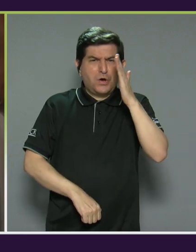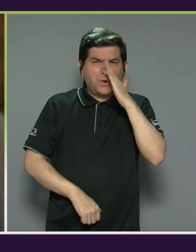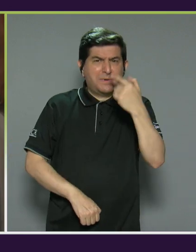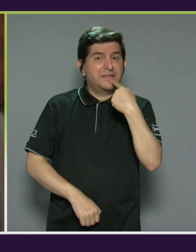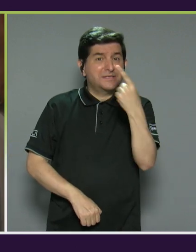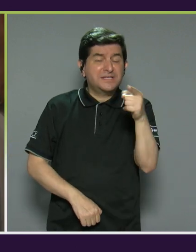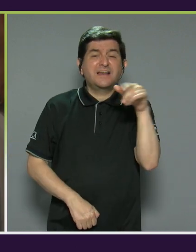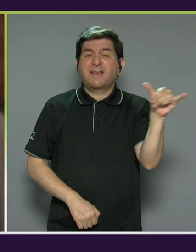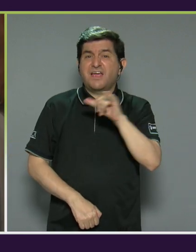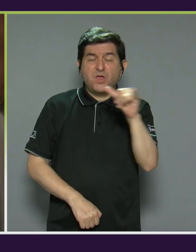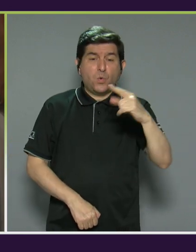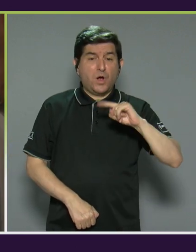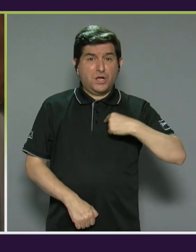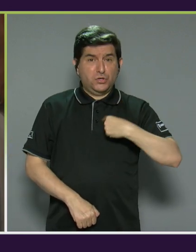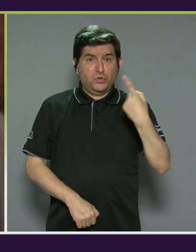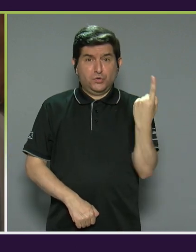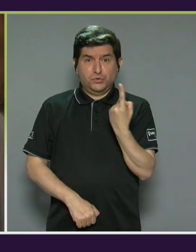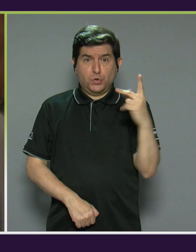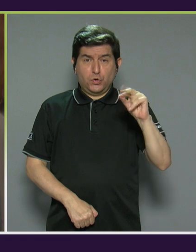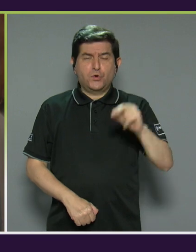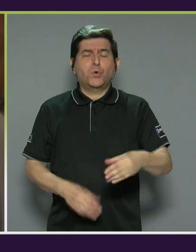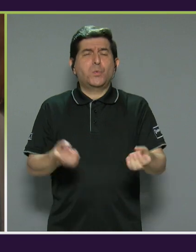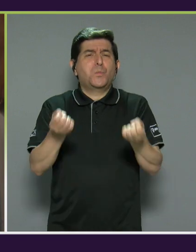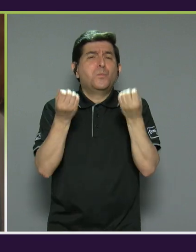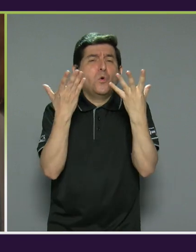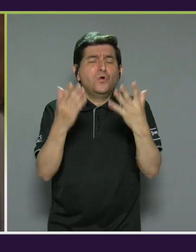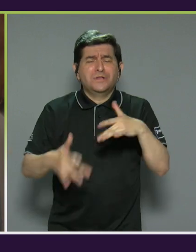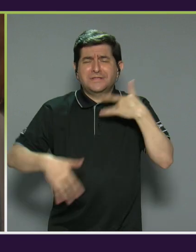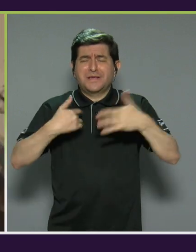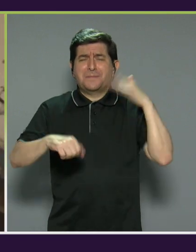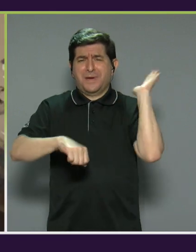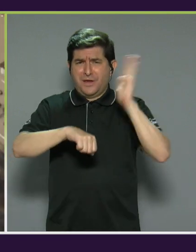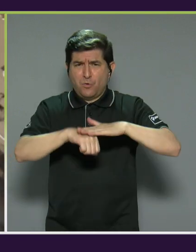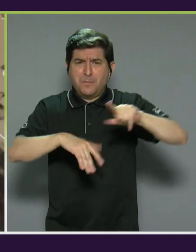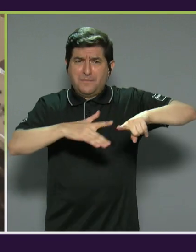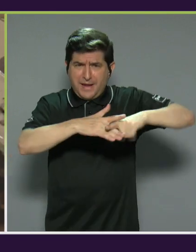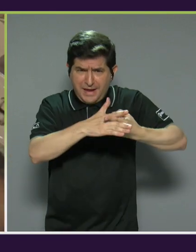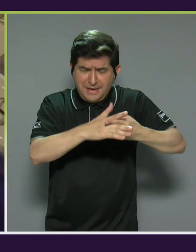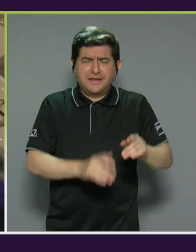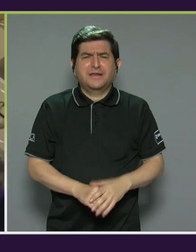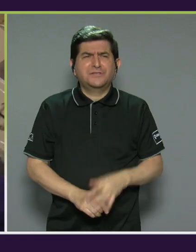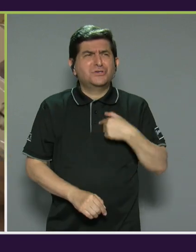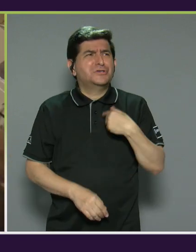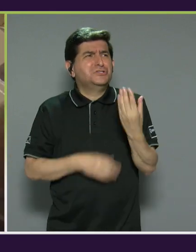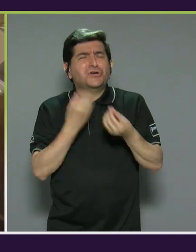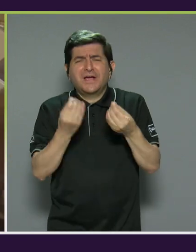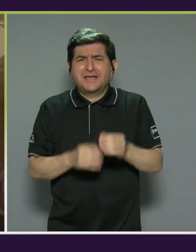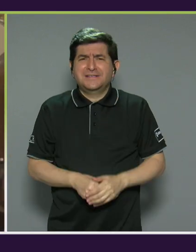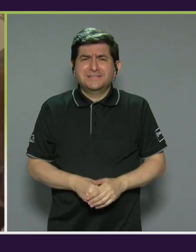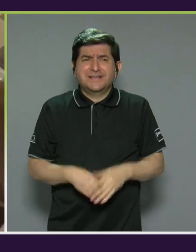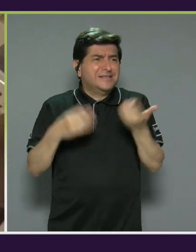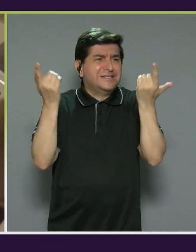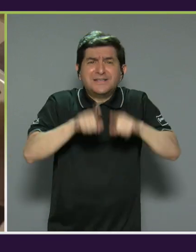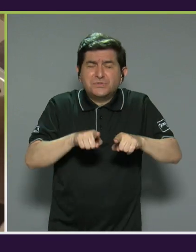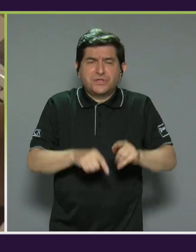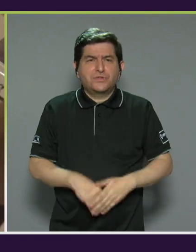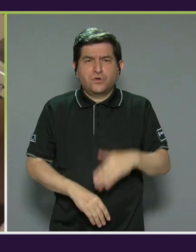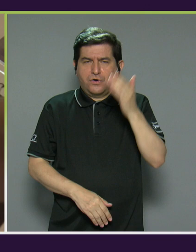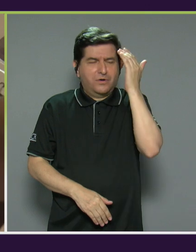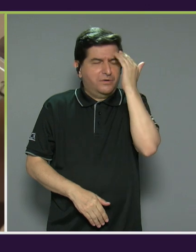decir que ellas también, no solo yo, hay mucho sentimiento de culpa. Desde el principio, ¿qué habré hecho? ¿Qué habrá pasado? Cuando no había ese